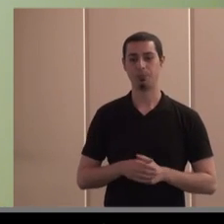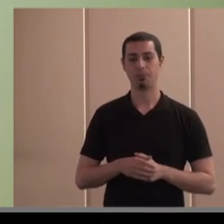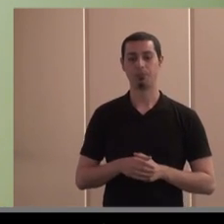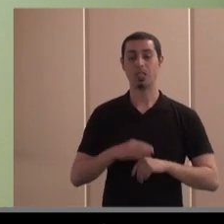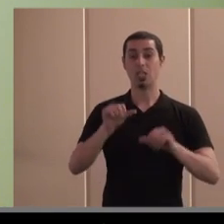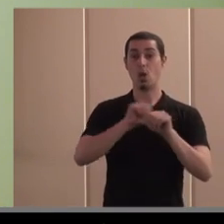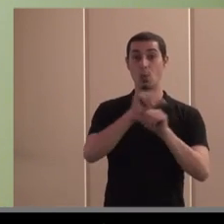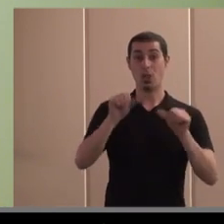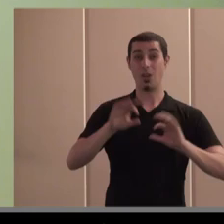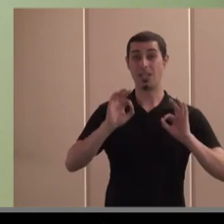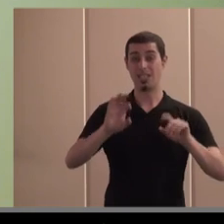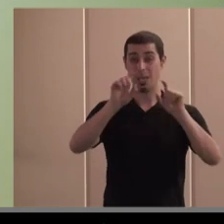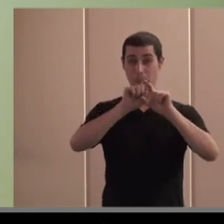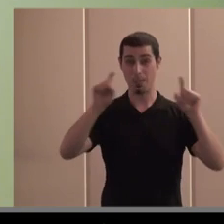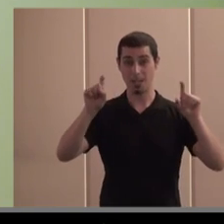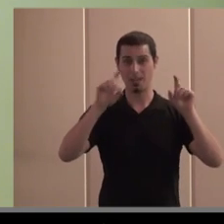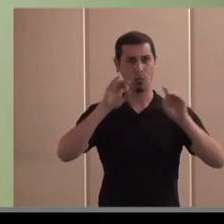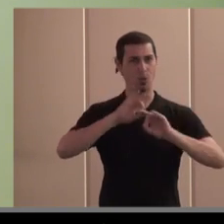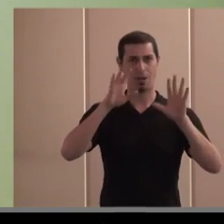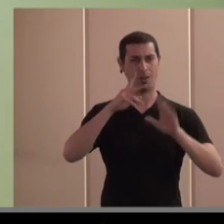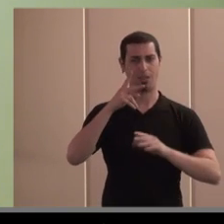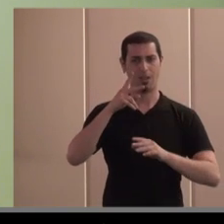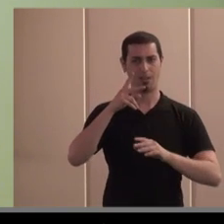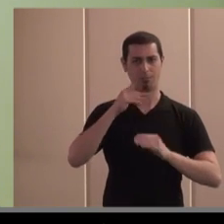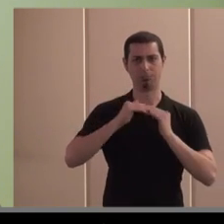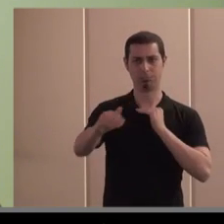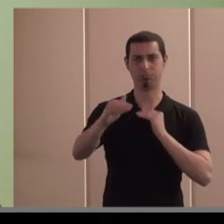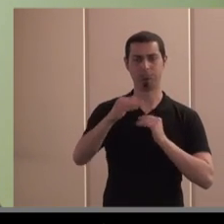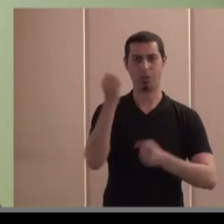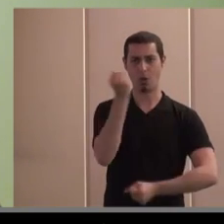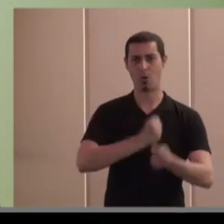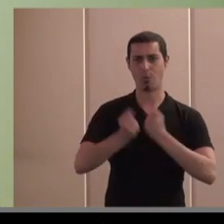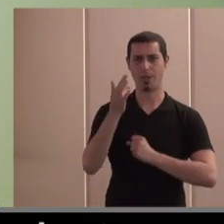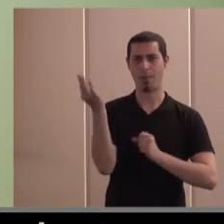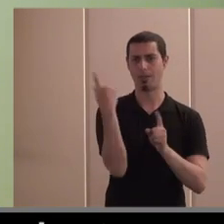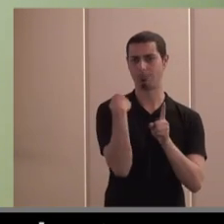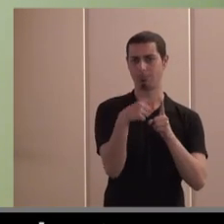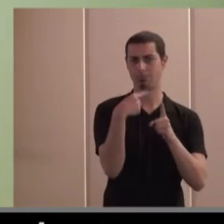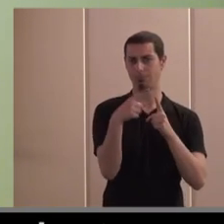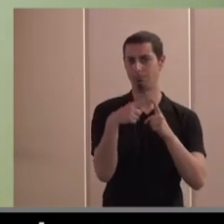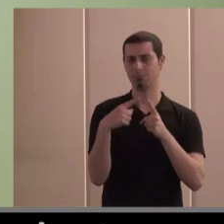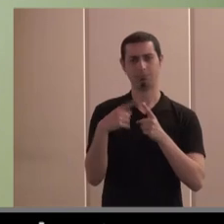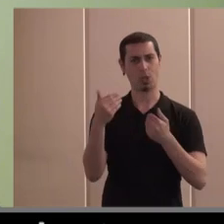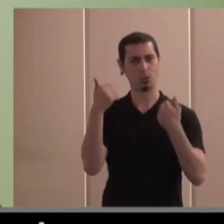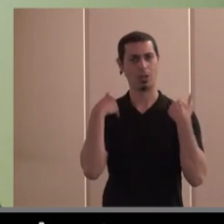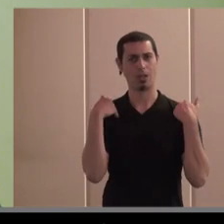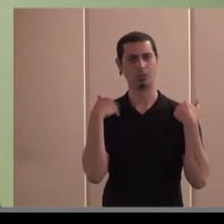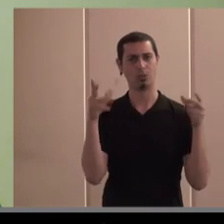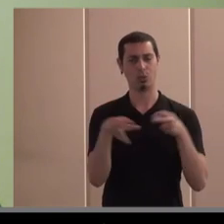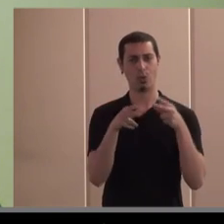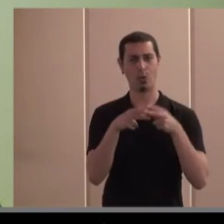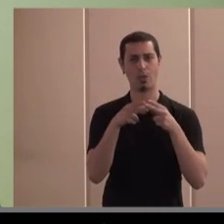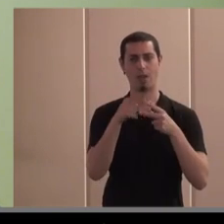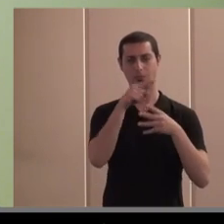es un modelo de empresa por supuesto de viabilidad económica y con unos componentes importantes de responsabilidad social que está